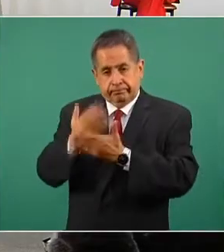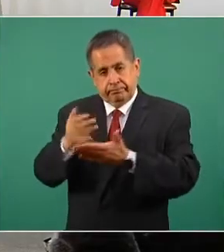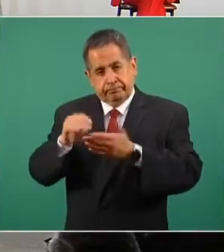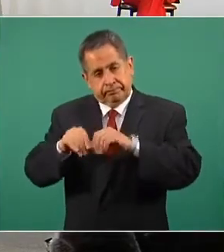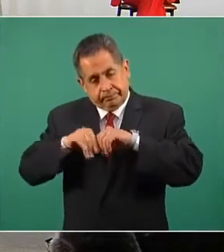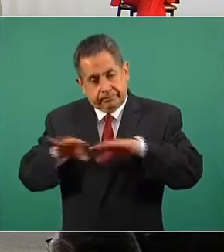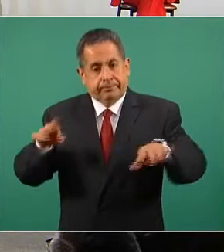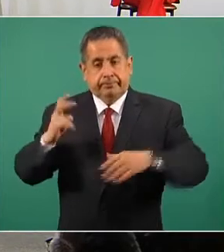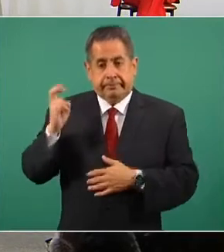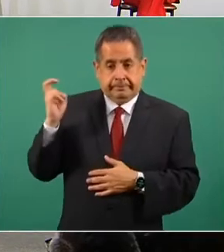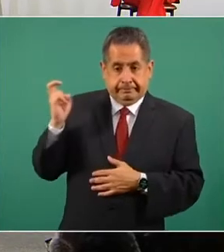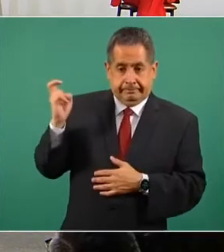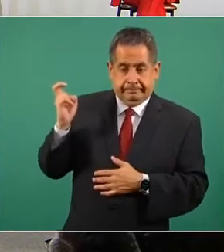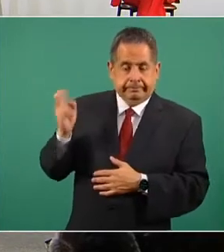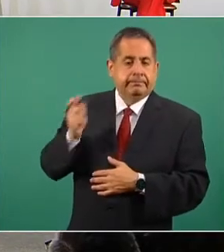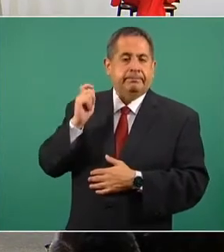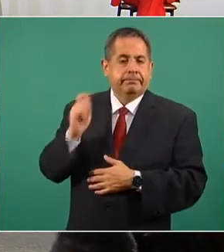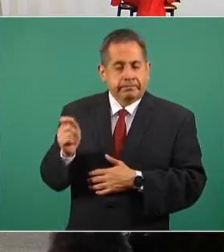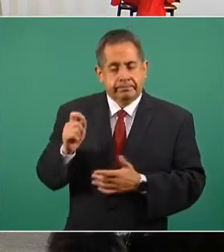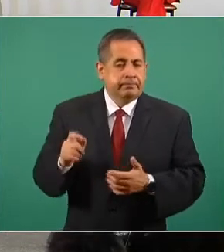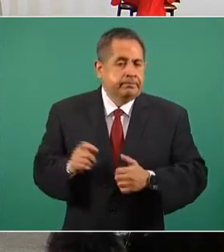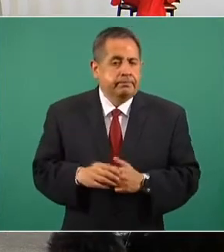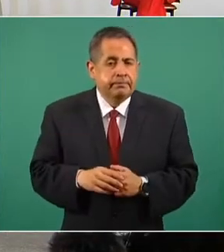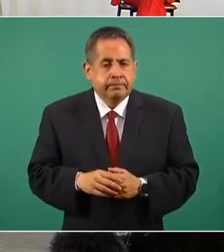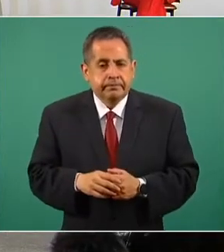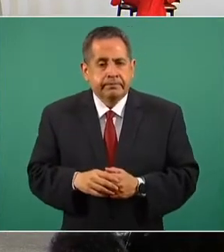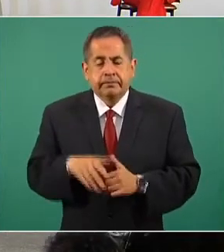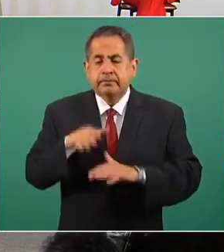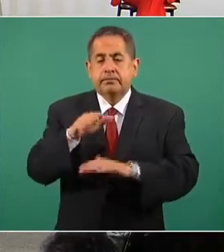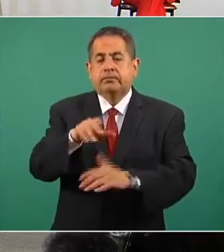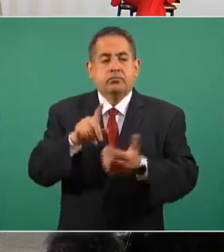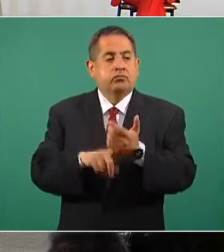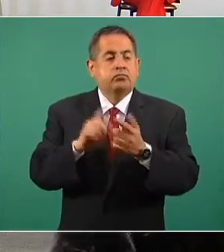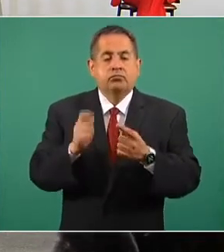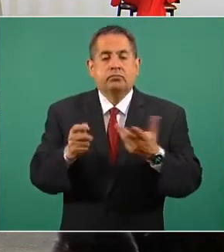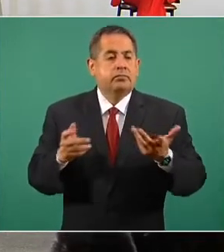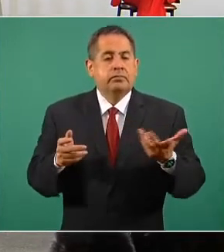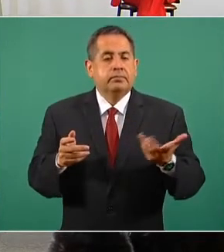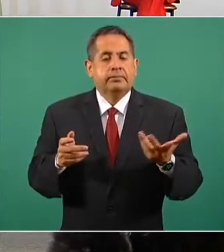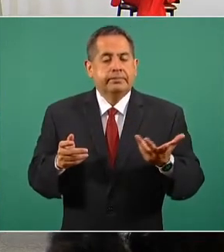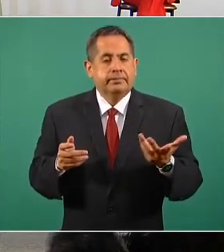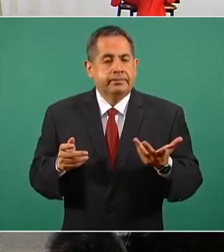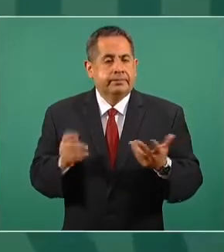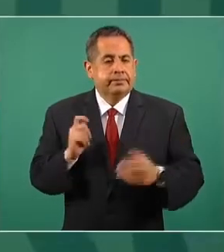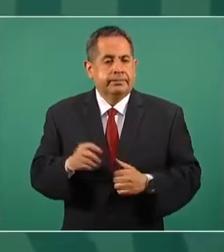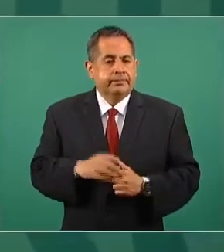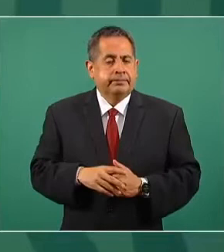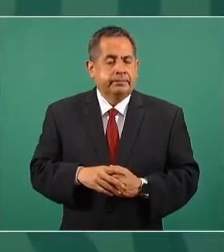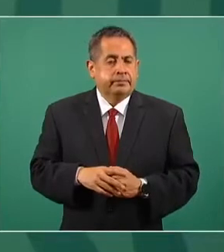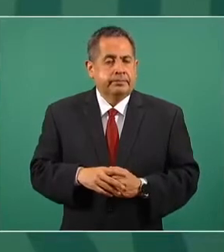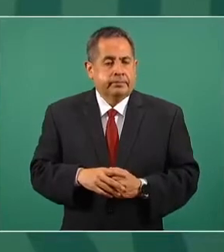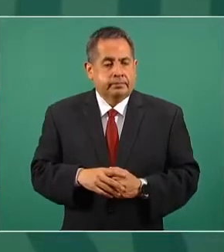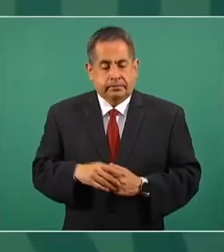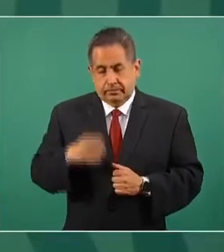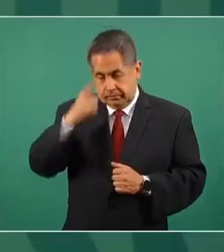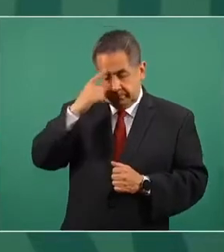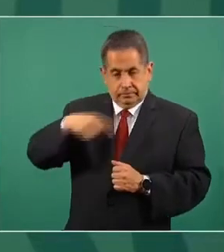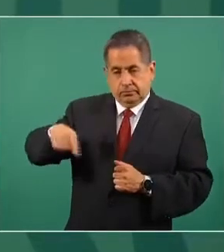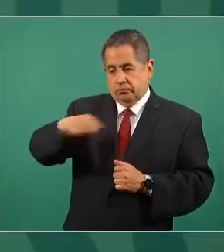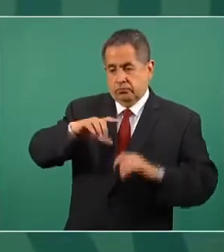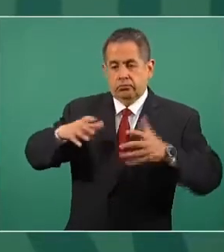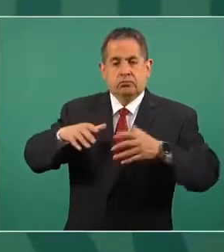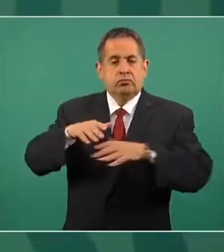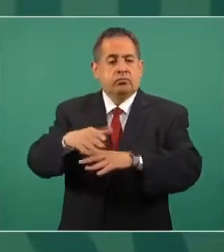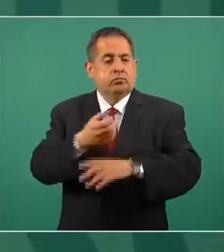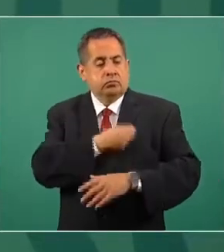este acuerdo que tiene que ver con la acción extraordinaria en